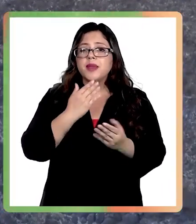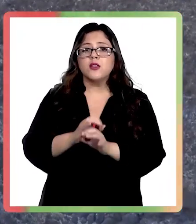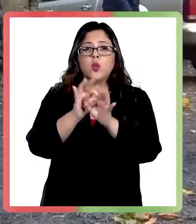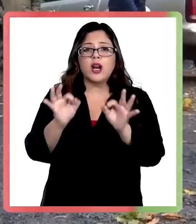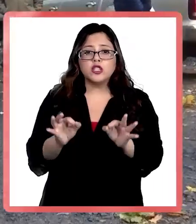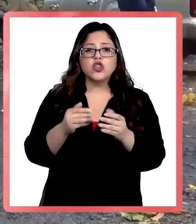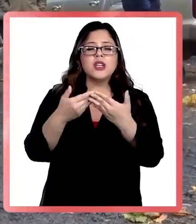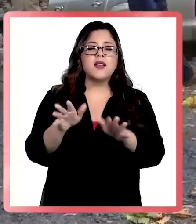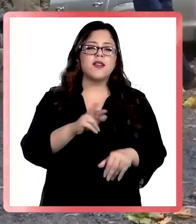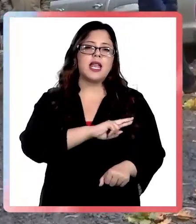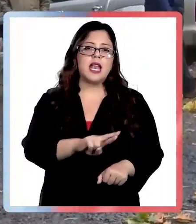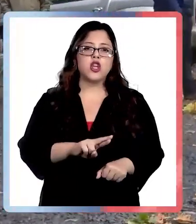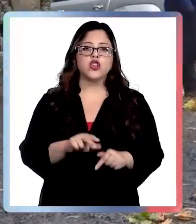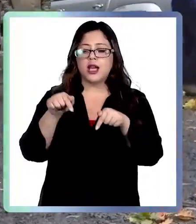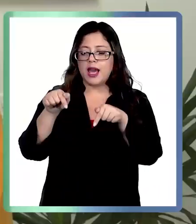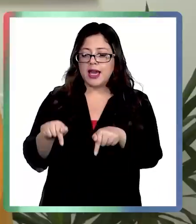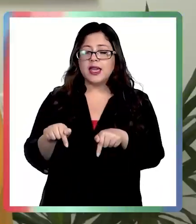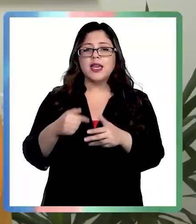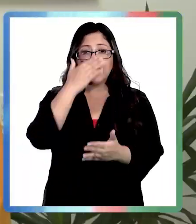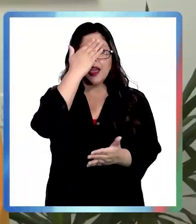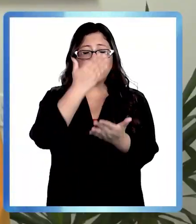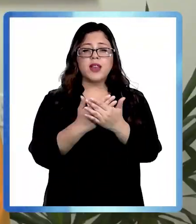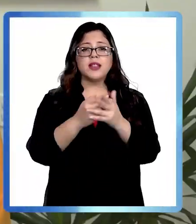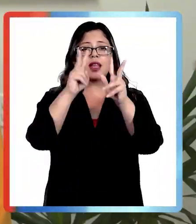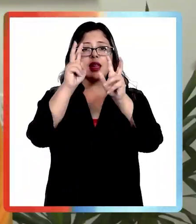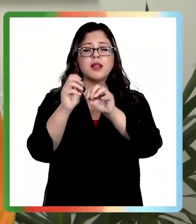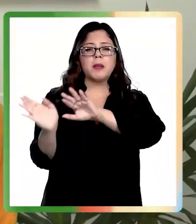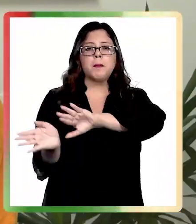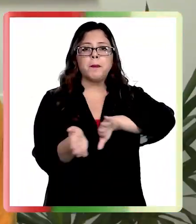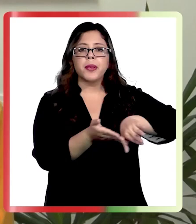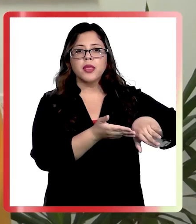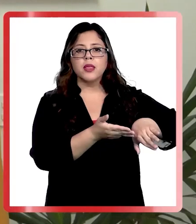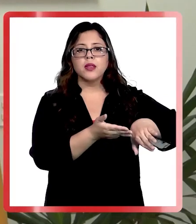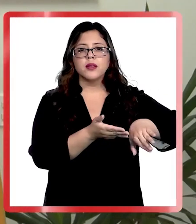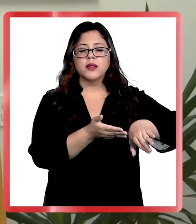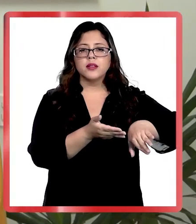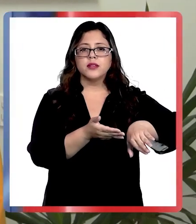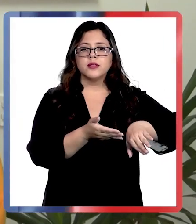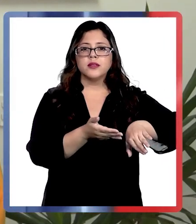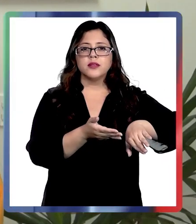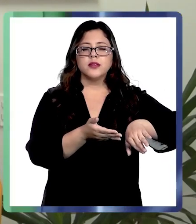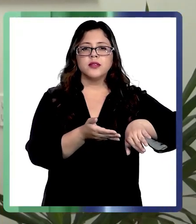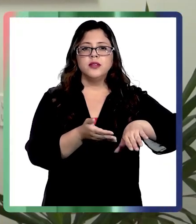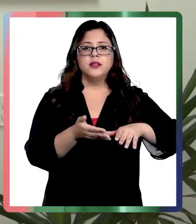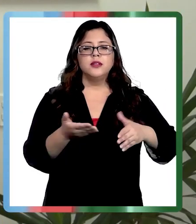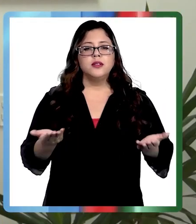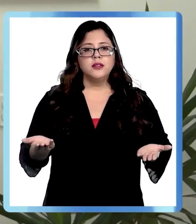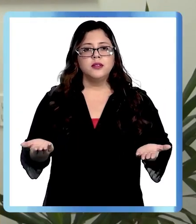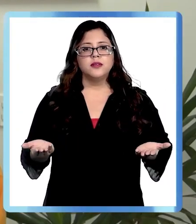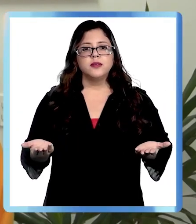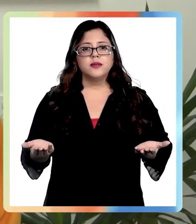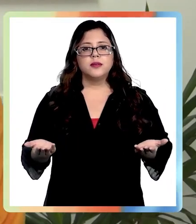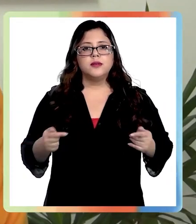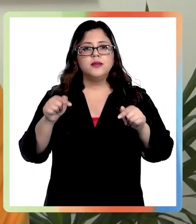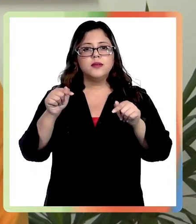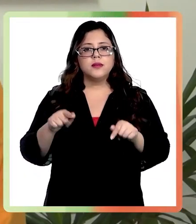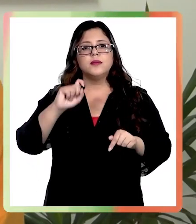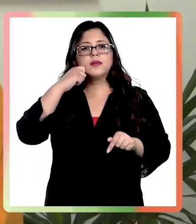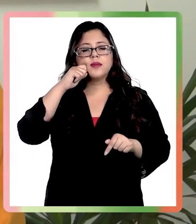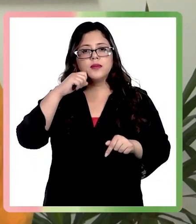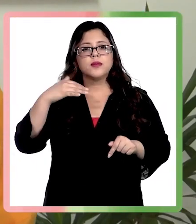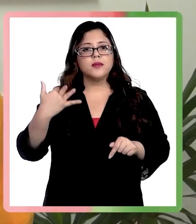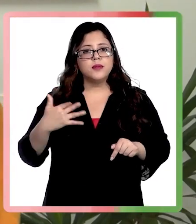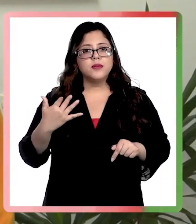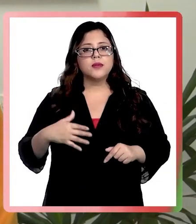Entonces estamos frente a situaciones de omisión, circunstancias omisivas que eventualmente comprometen la responsabilidad del Estado.